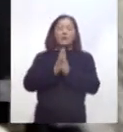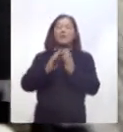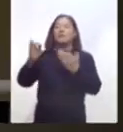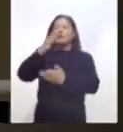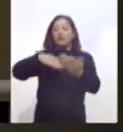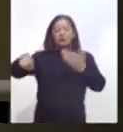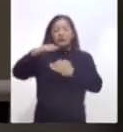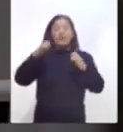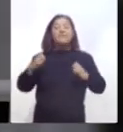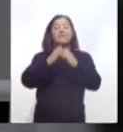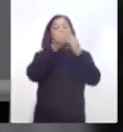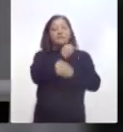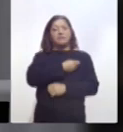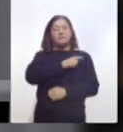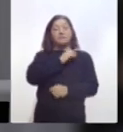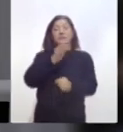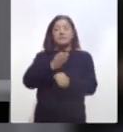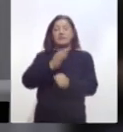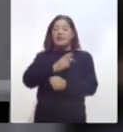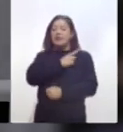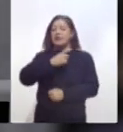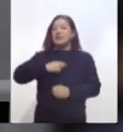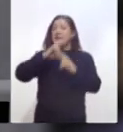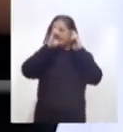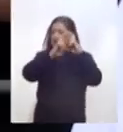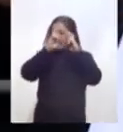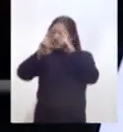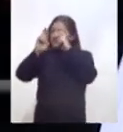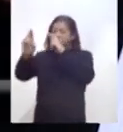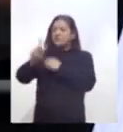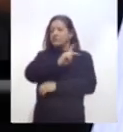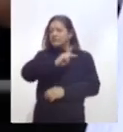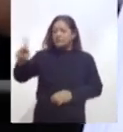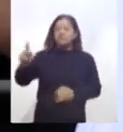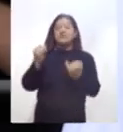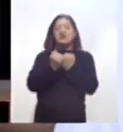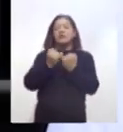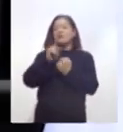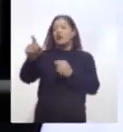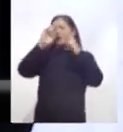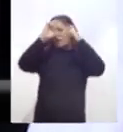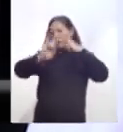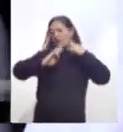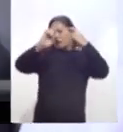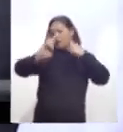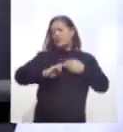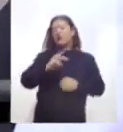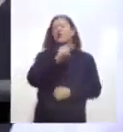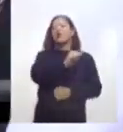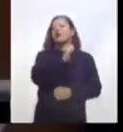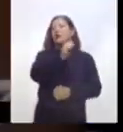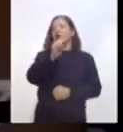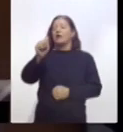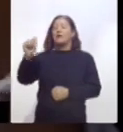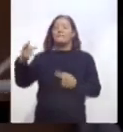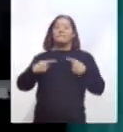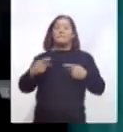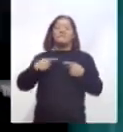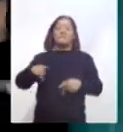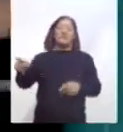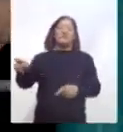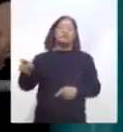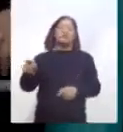sanitaria que respeten y protejan las garantías individuales. Destacó que las garantías de las y los profesionales de la salud deben ser